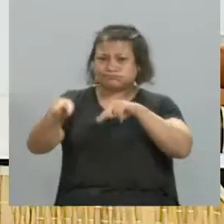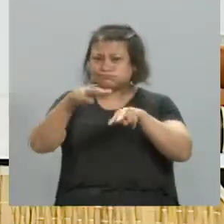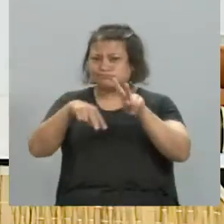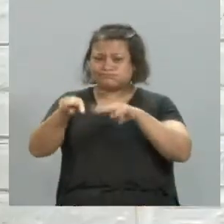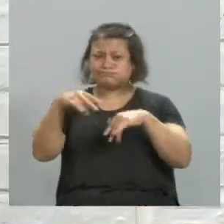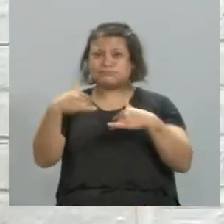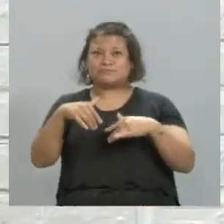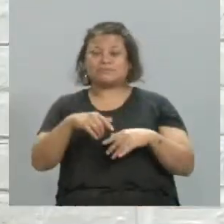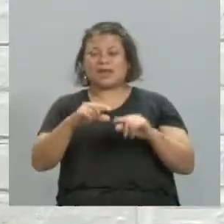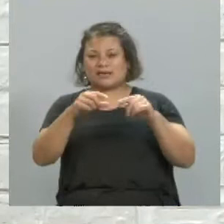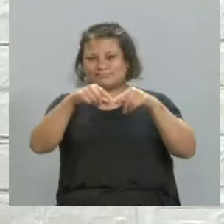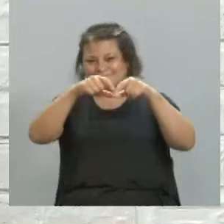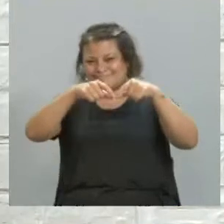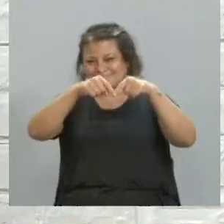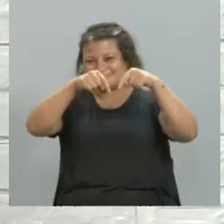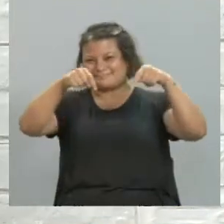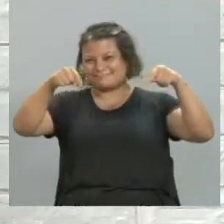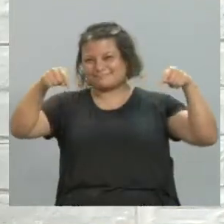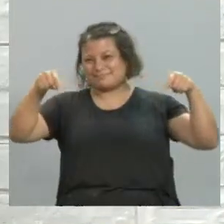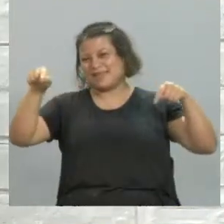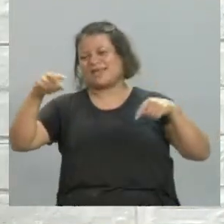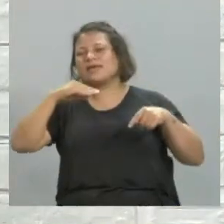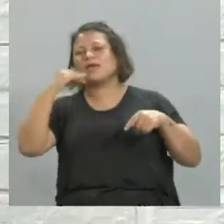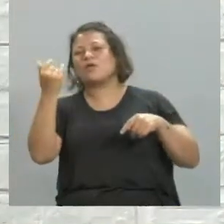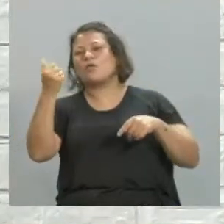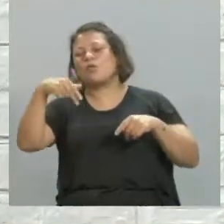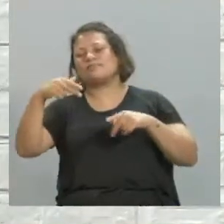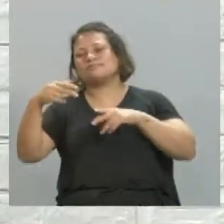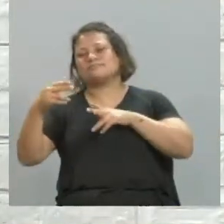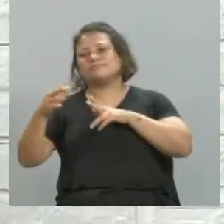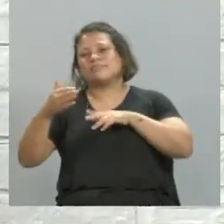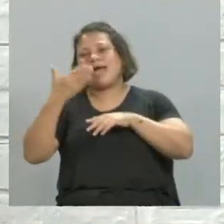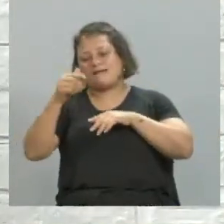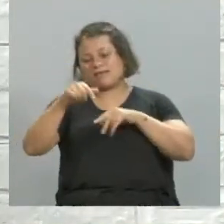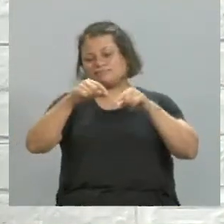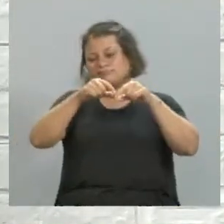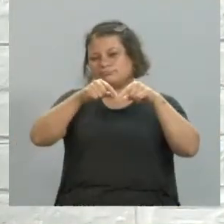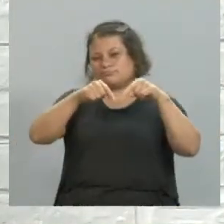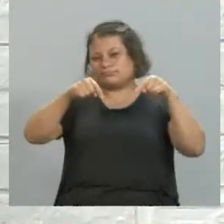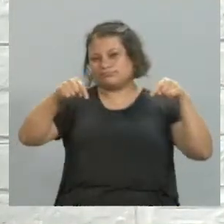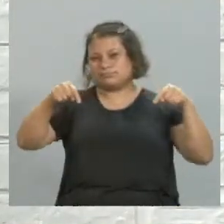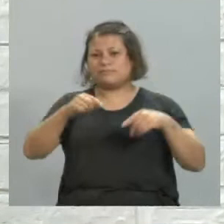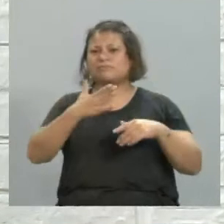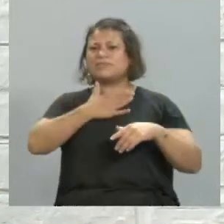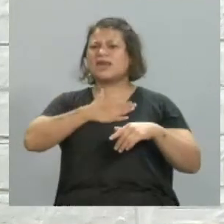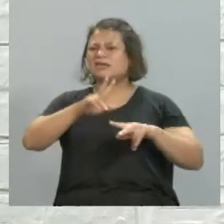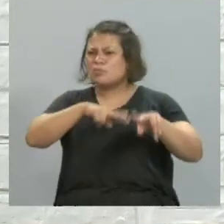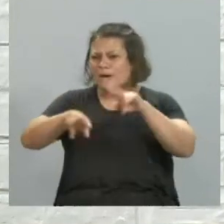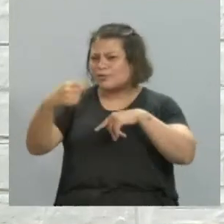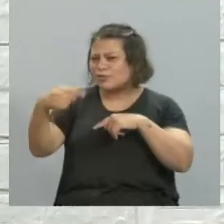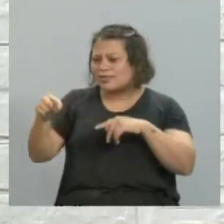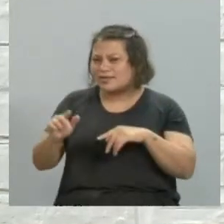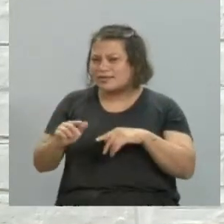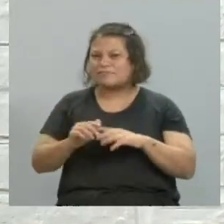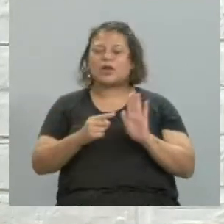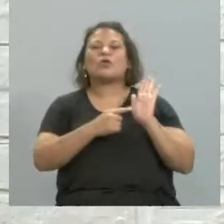tenemos acá en el graf, mientras que hable por ahí nuestros televidentes, pueden estar tomando nota, buscando, así que tranqui, tranqui, Juan, ¿qué estás buscando? Estás ahí...